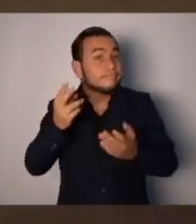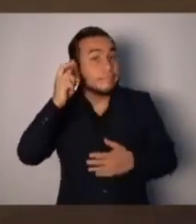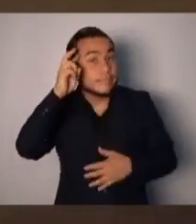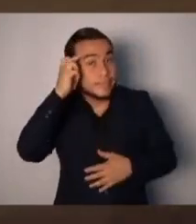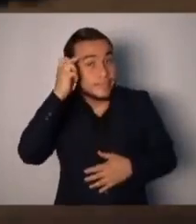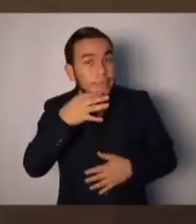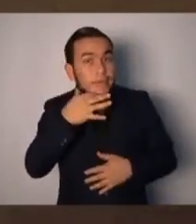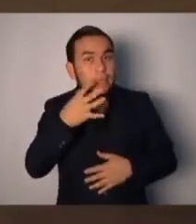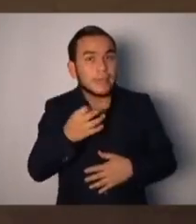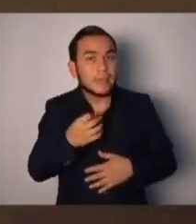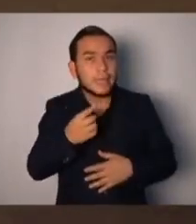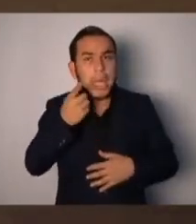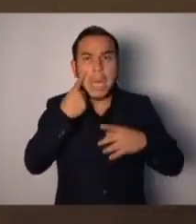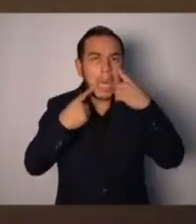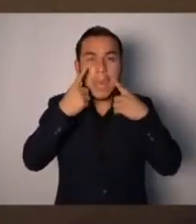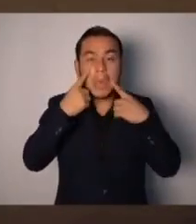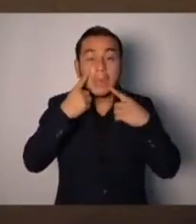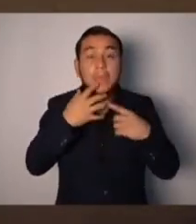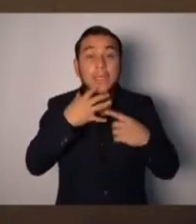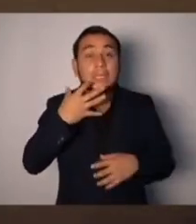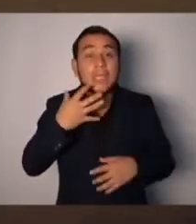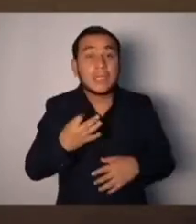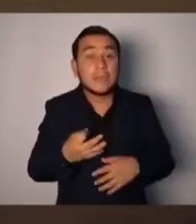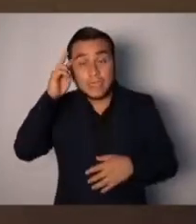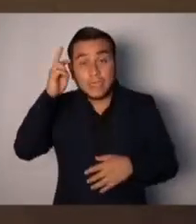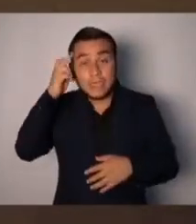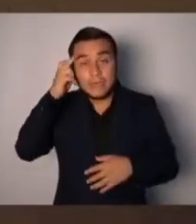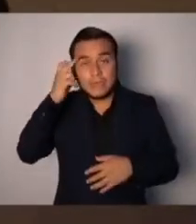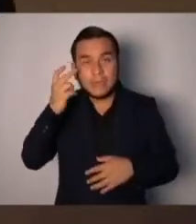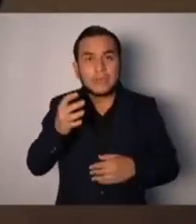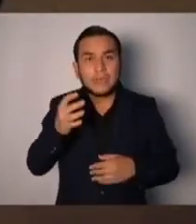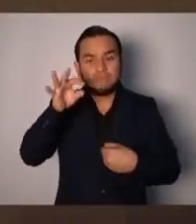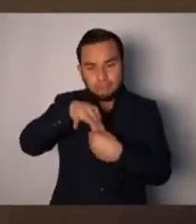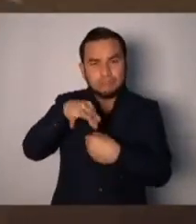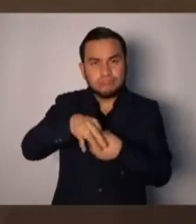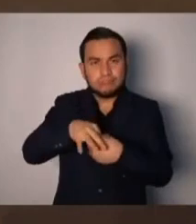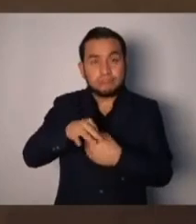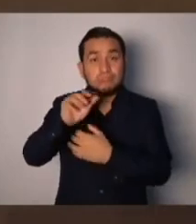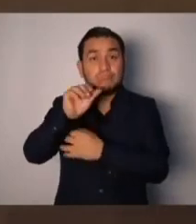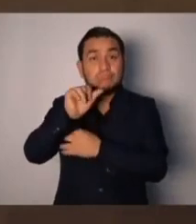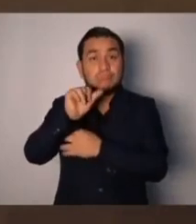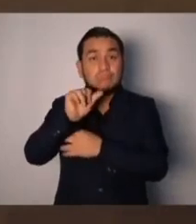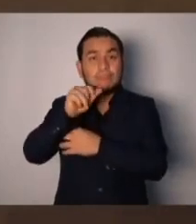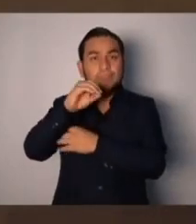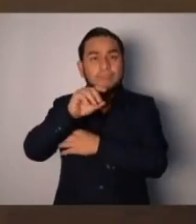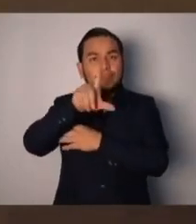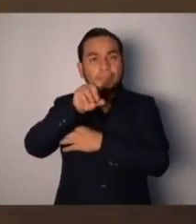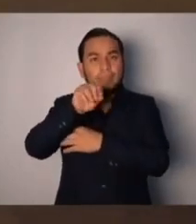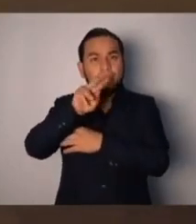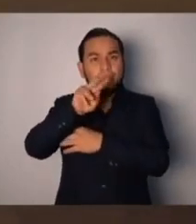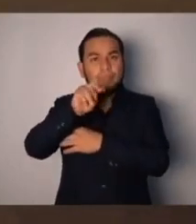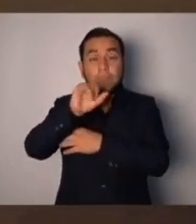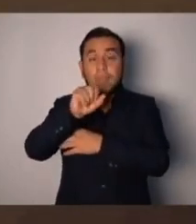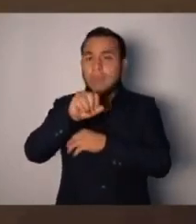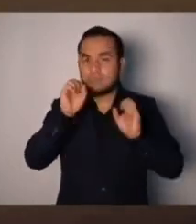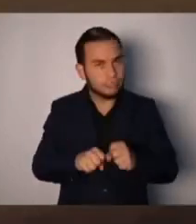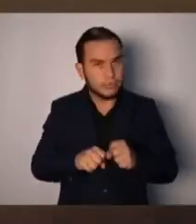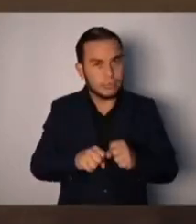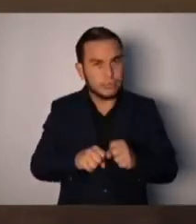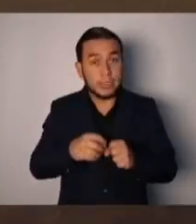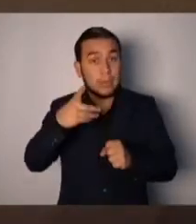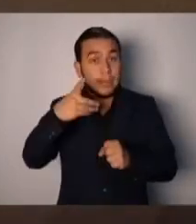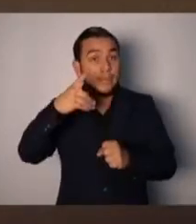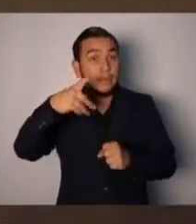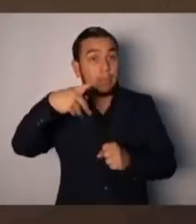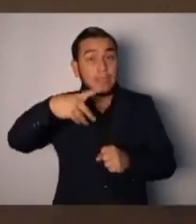llorando de la asamblea. Con él hicieron el contubernio para elegir al procurador inconstitucional que tenemos. Y ahora viene el procurador